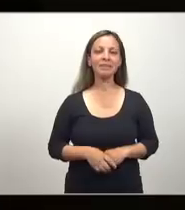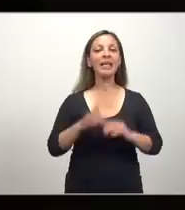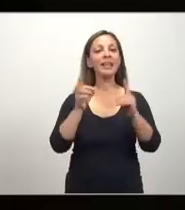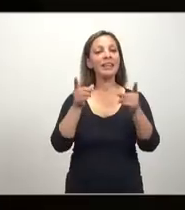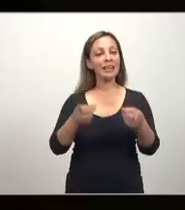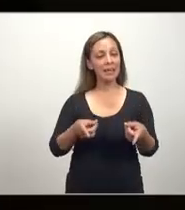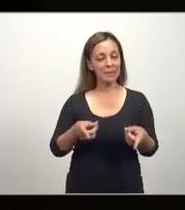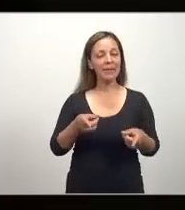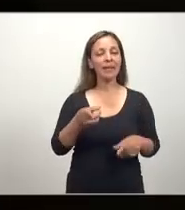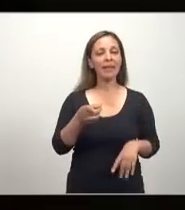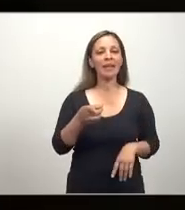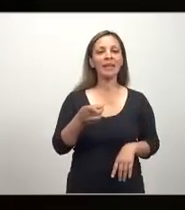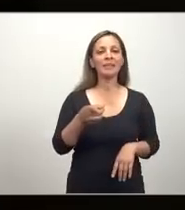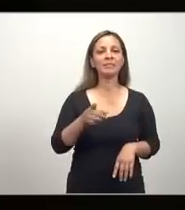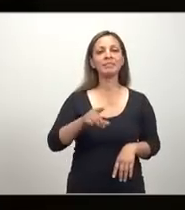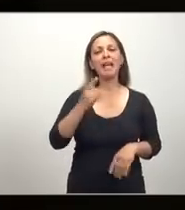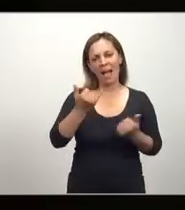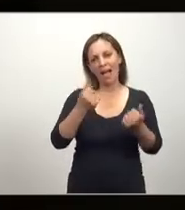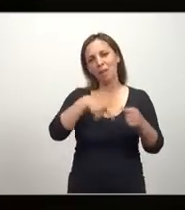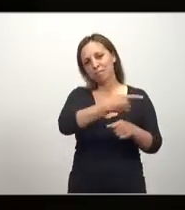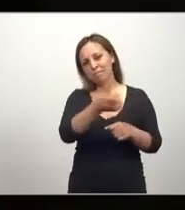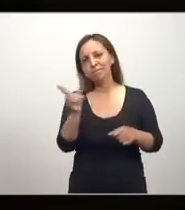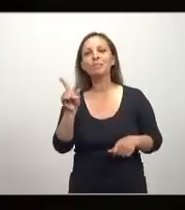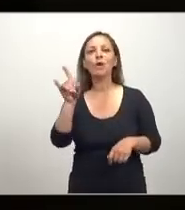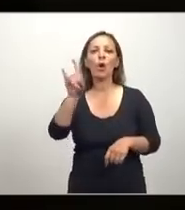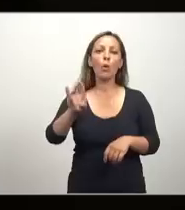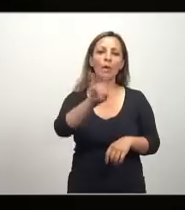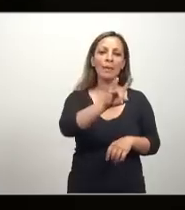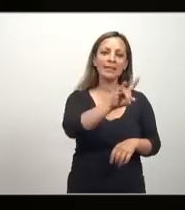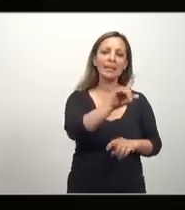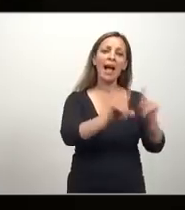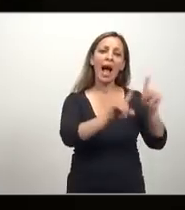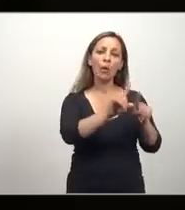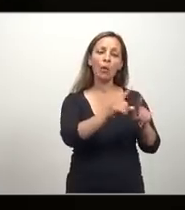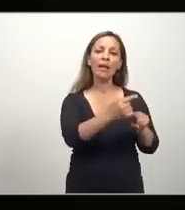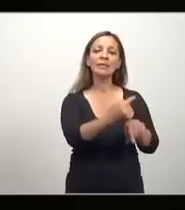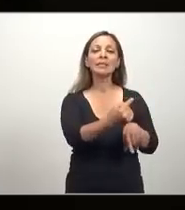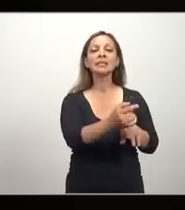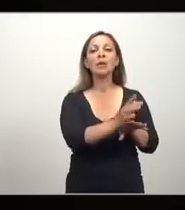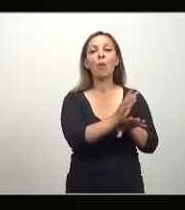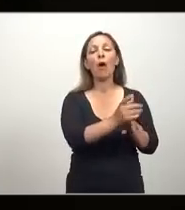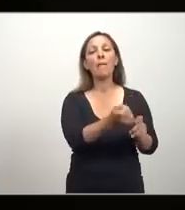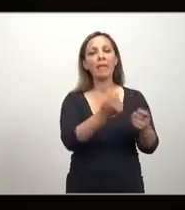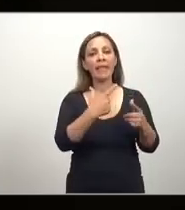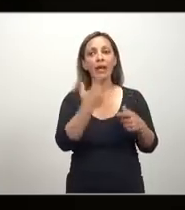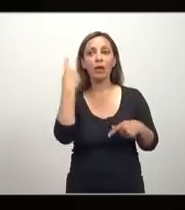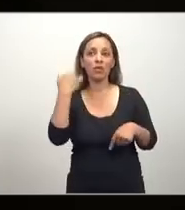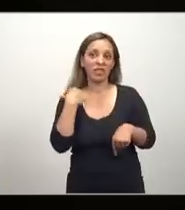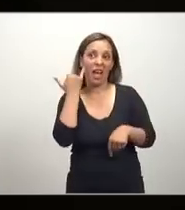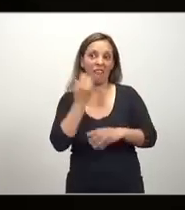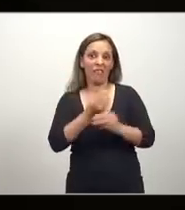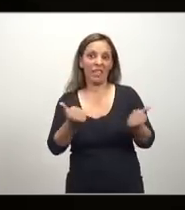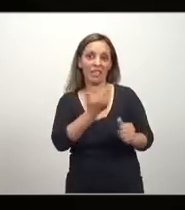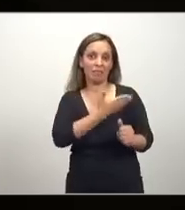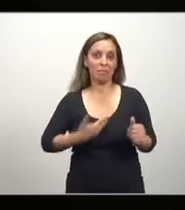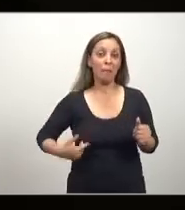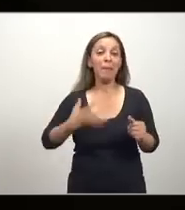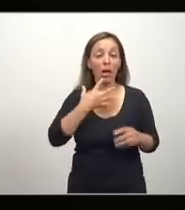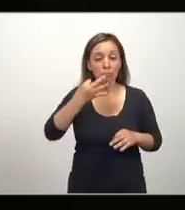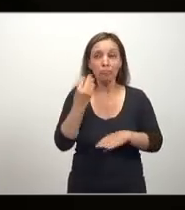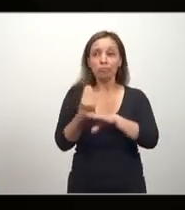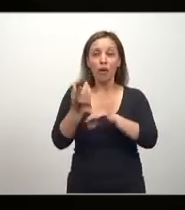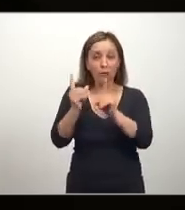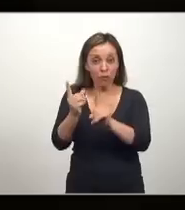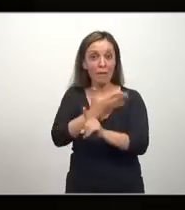También otras universidades han tenido el mal gusto de darme ya cuando salí de la presidencia, pero la última como presidente de la República de fue